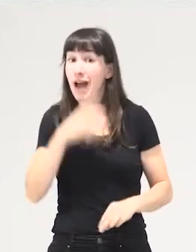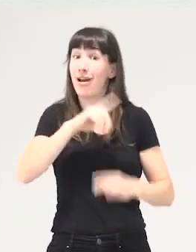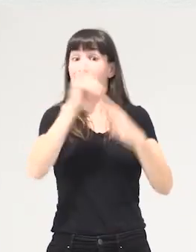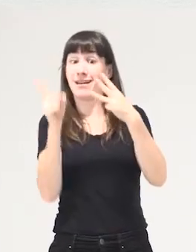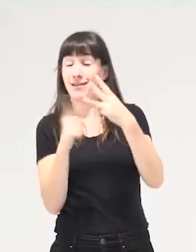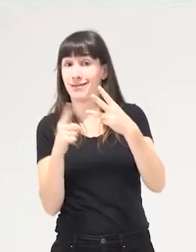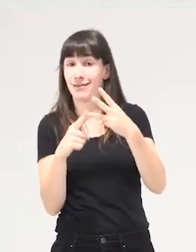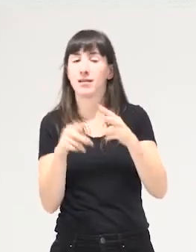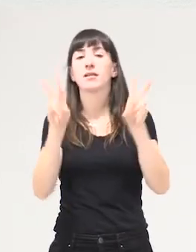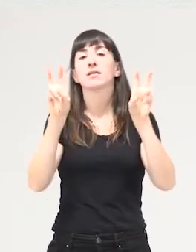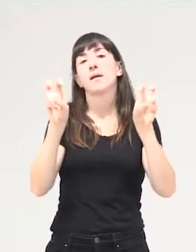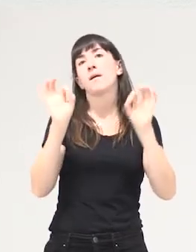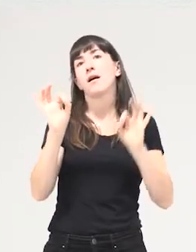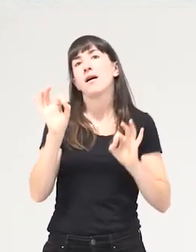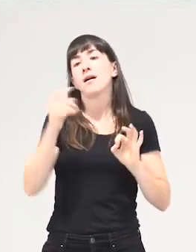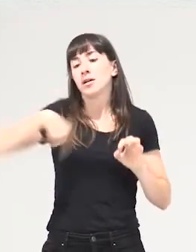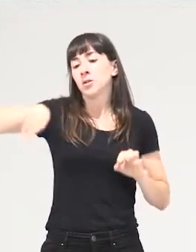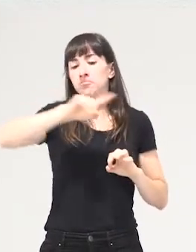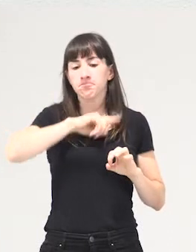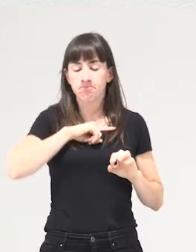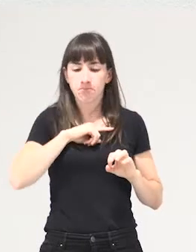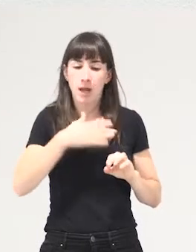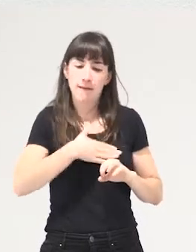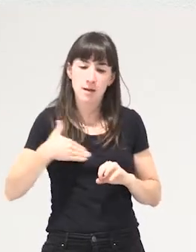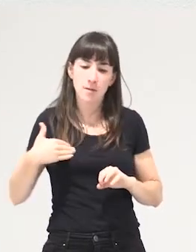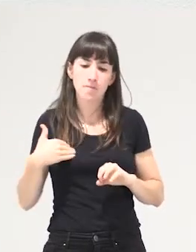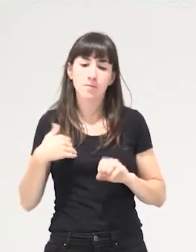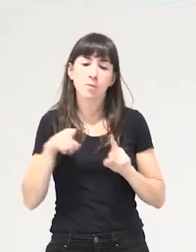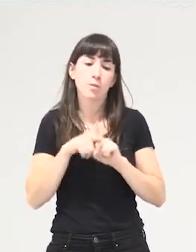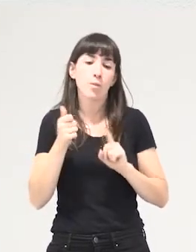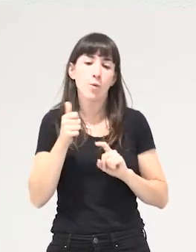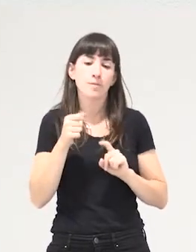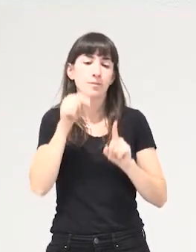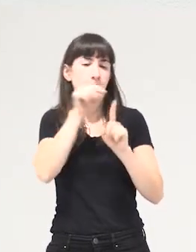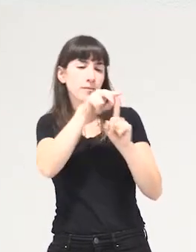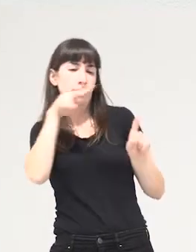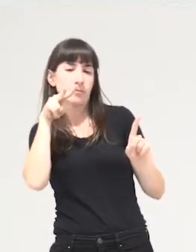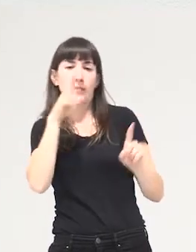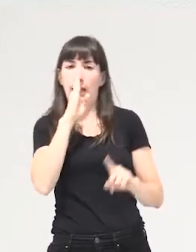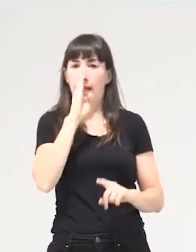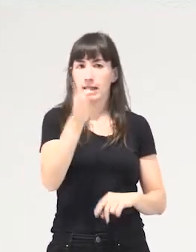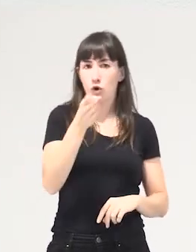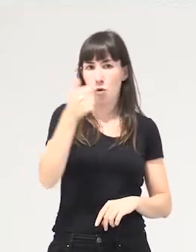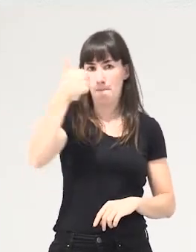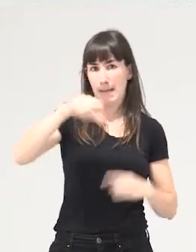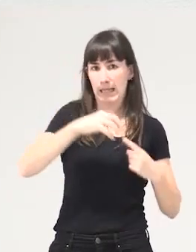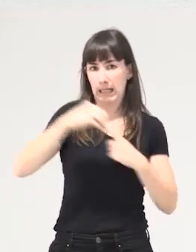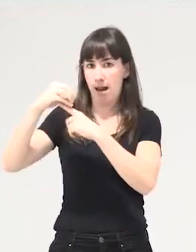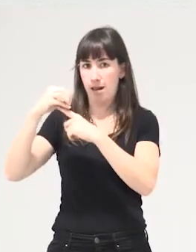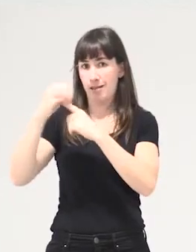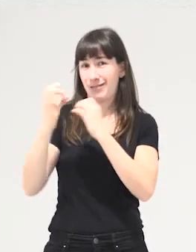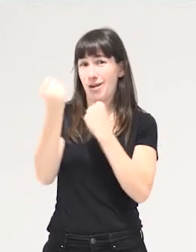tendría que ver con que hemos intentado romper con una mirada heteropatriarcal a la economía pero